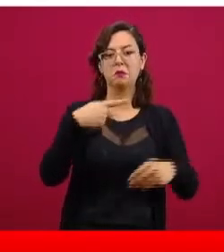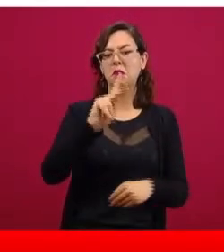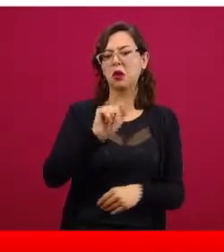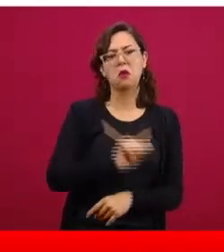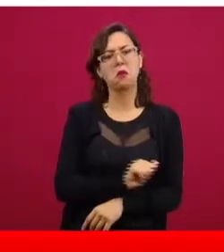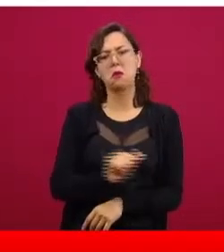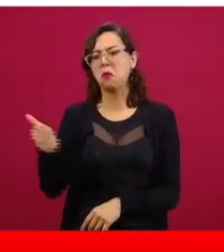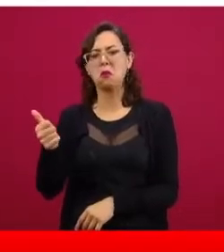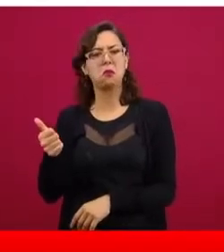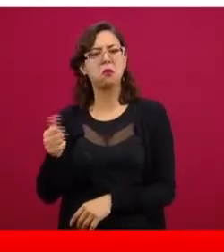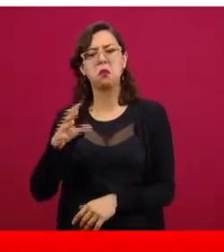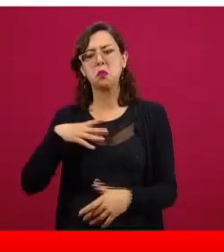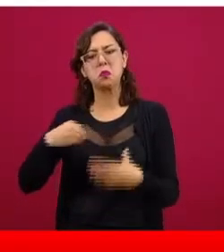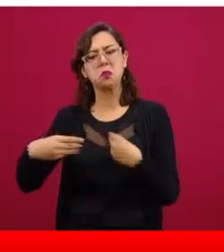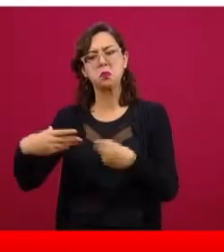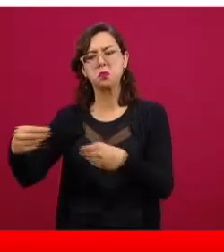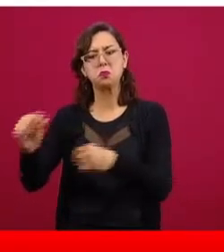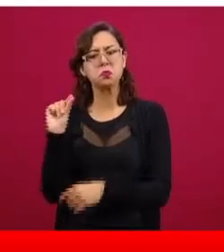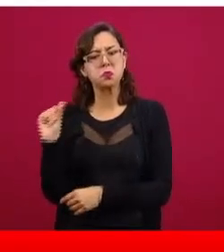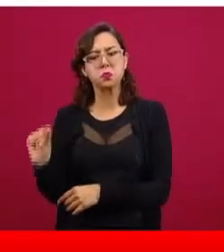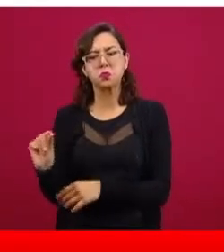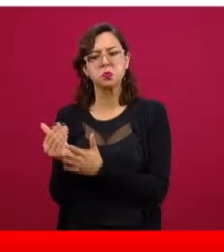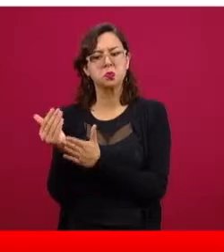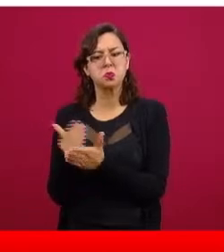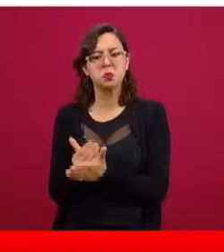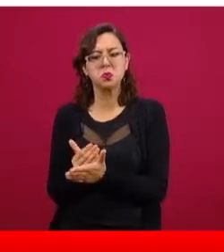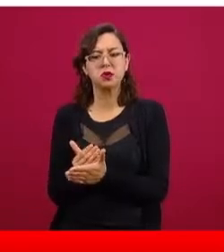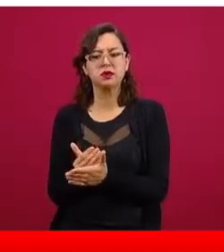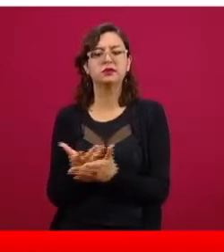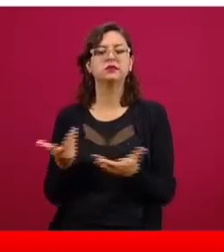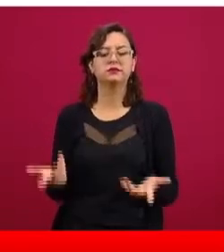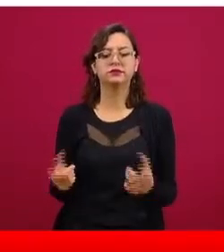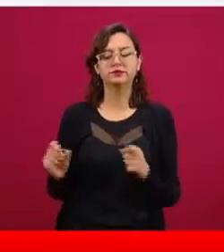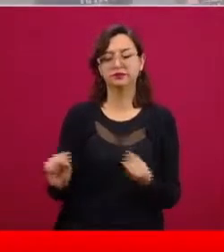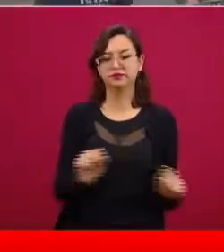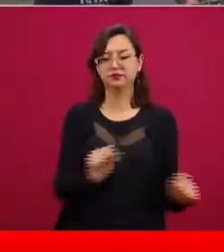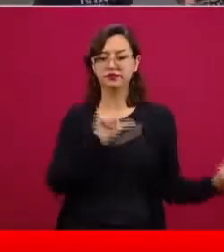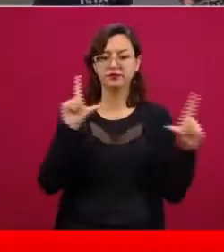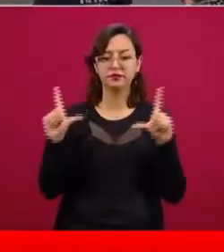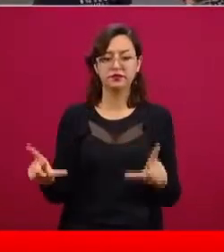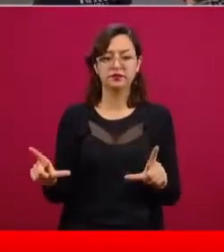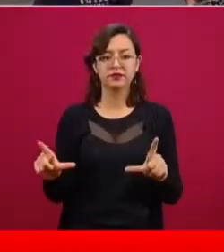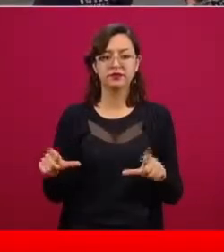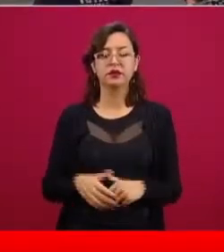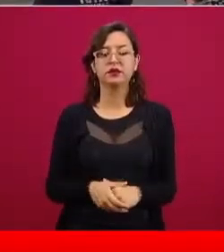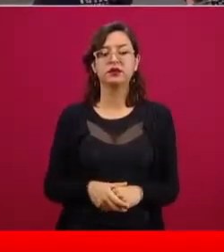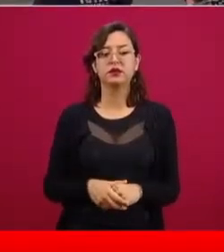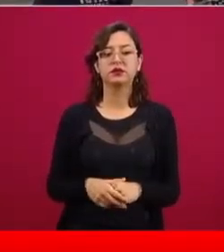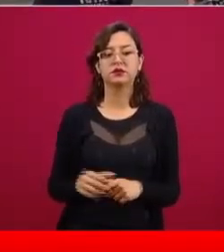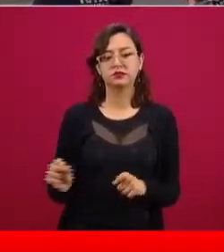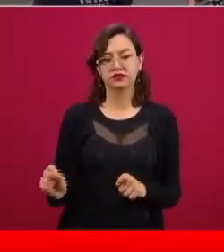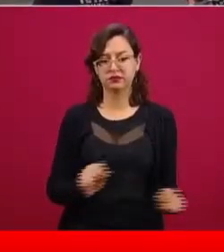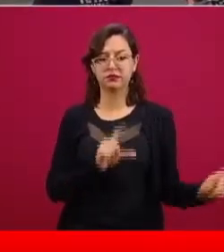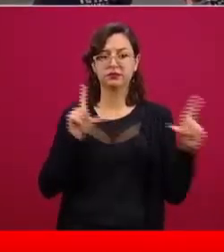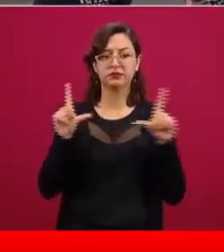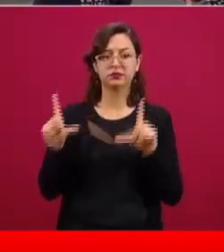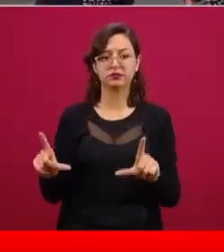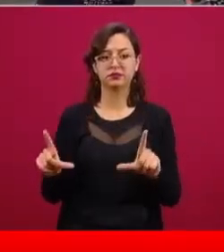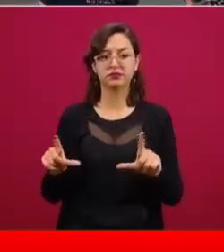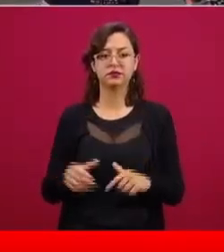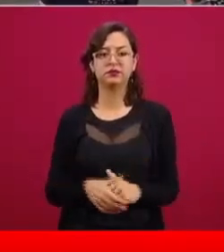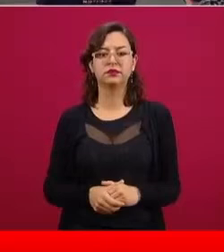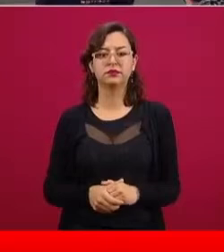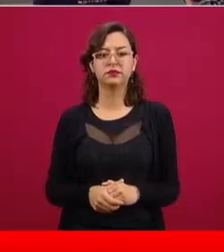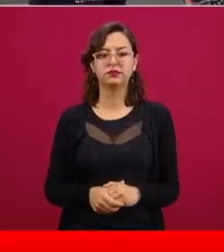territorio nacional que tienen baja transmisión. Todo esto, la siguiente y la siguiente, es lo que